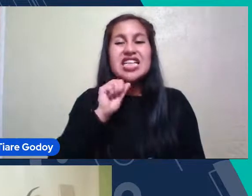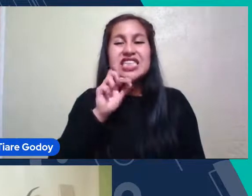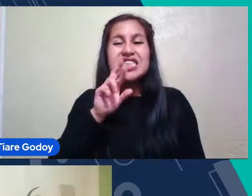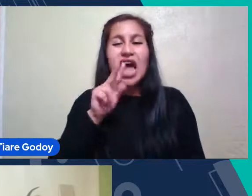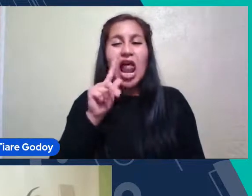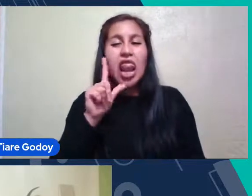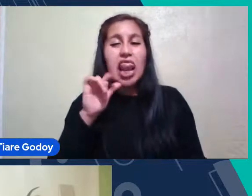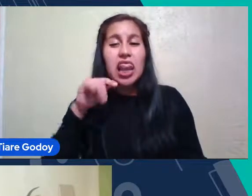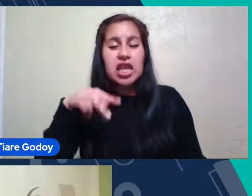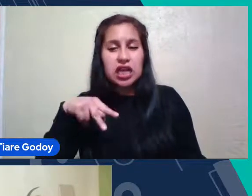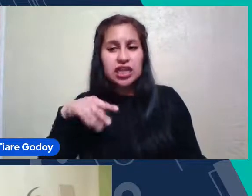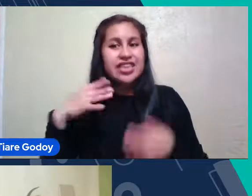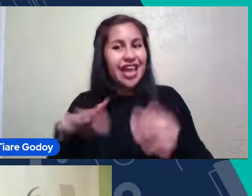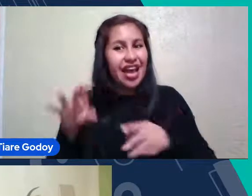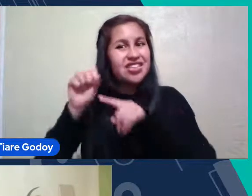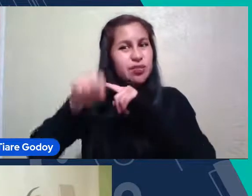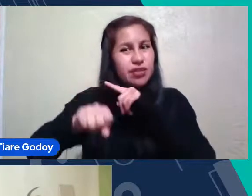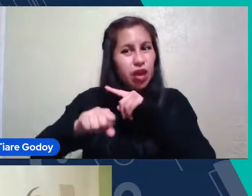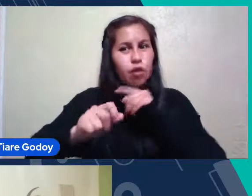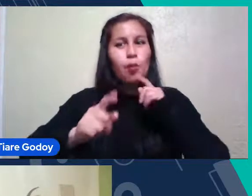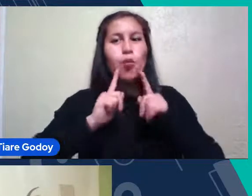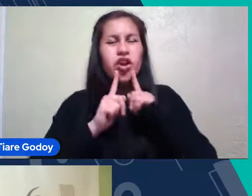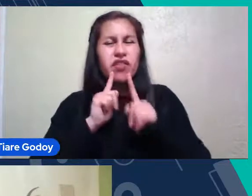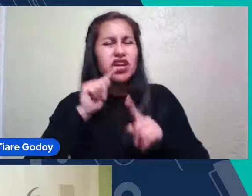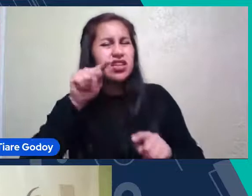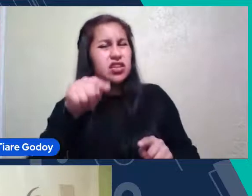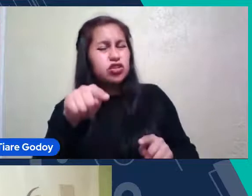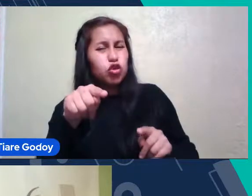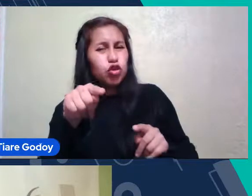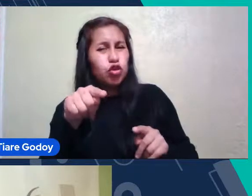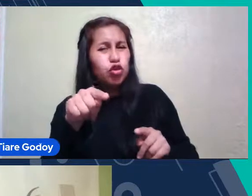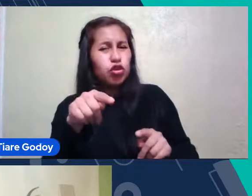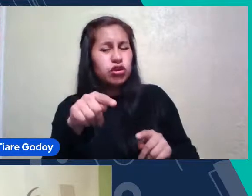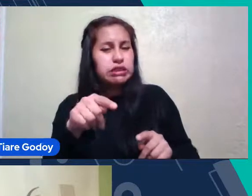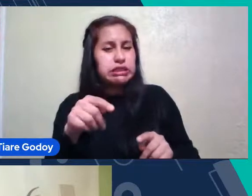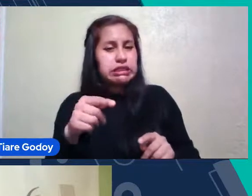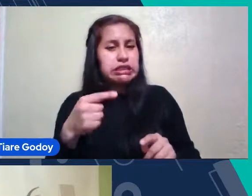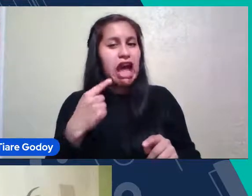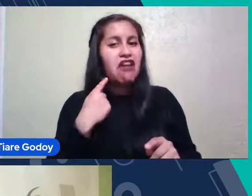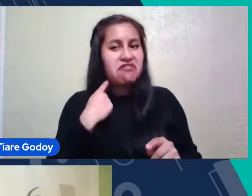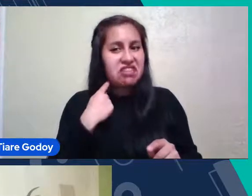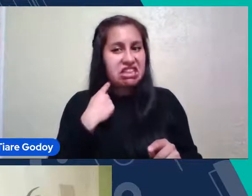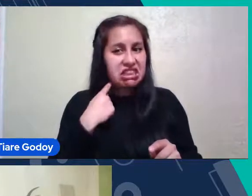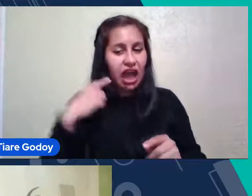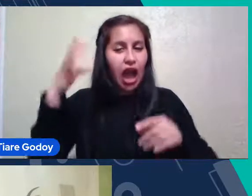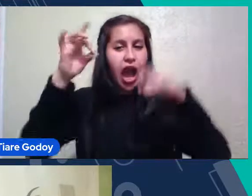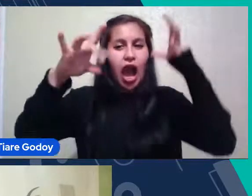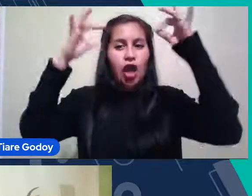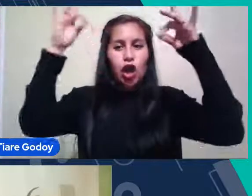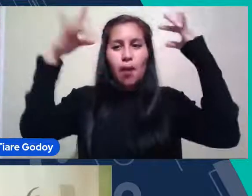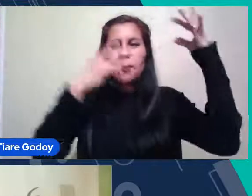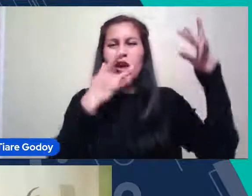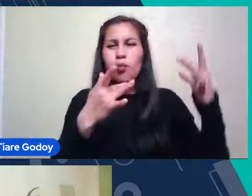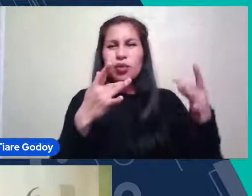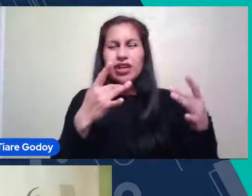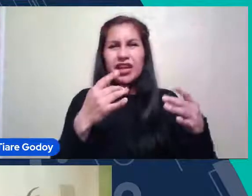Nuestro País Y Es Particularmente Dañino Para La Astronomía Porque Esos Satélites Aparecen